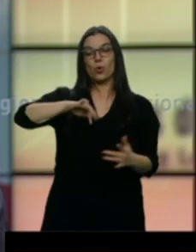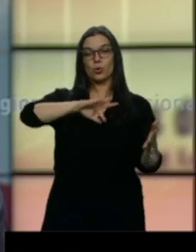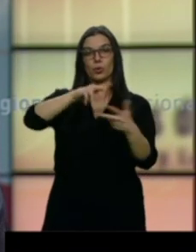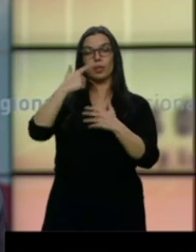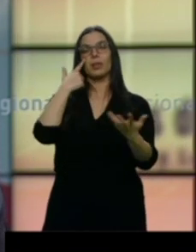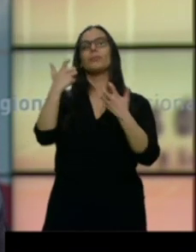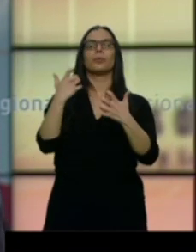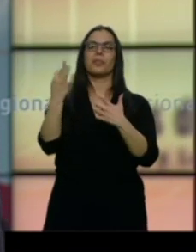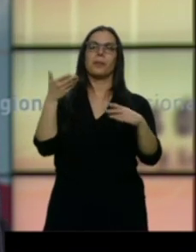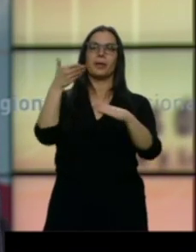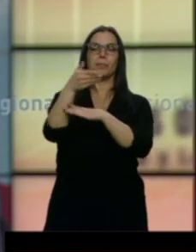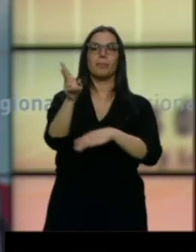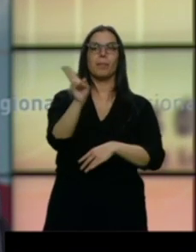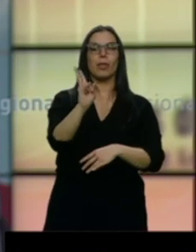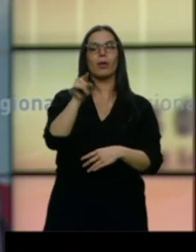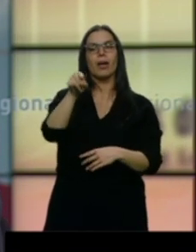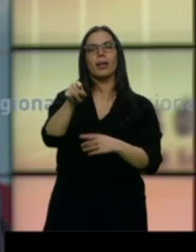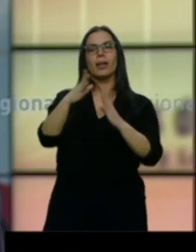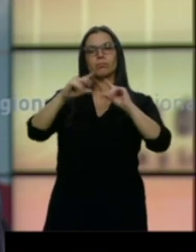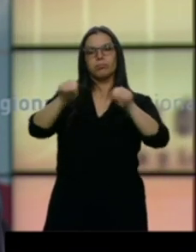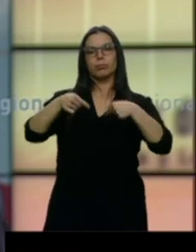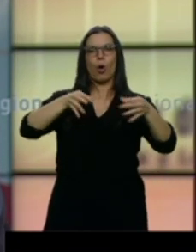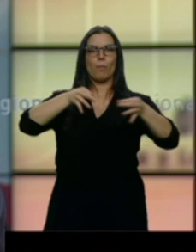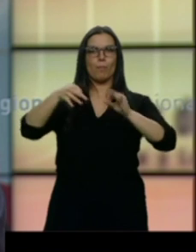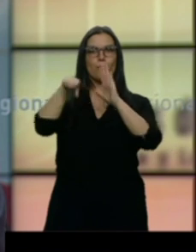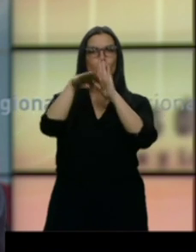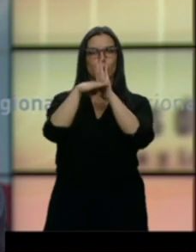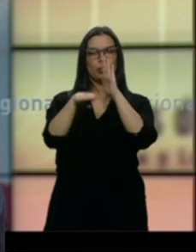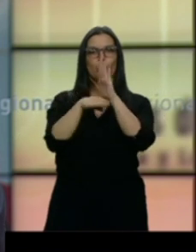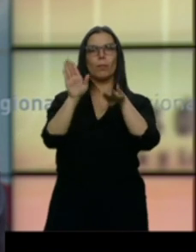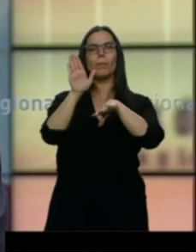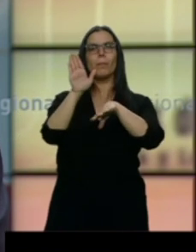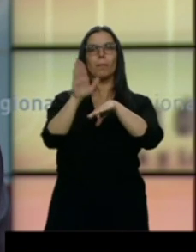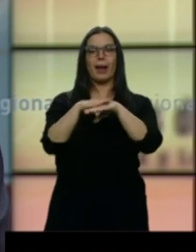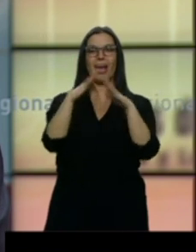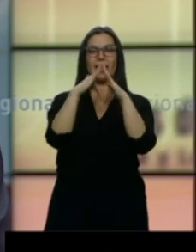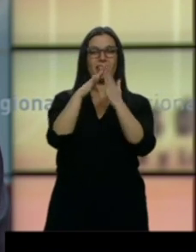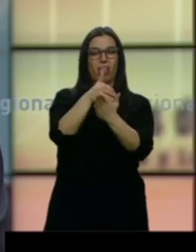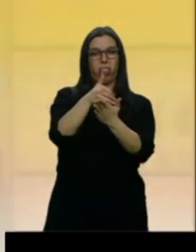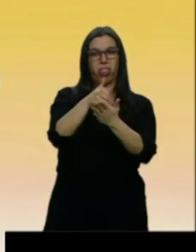cita en Valladolid, donde se firma un protocolo para la eliminación definitiva del chabolismo en Castilla y León.